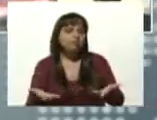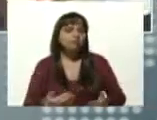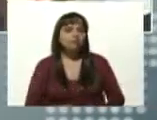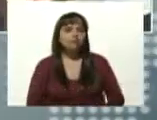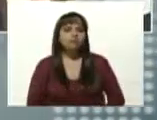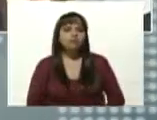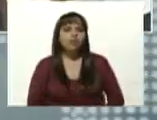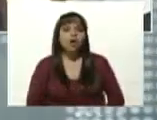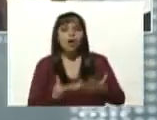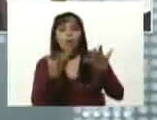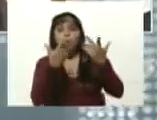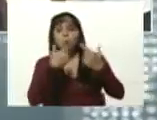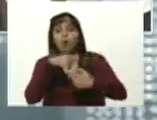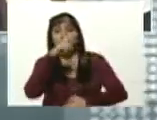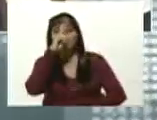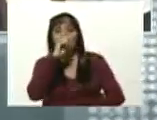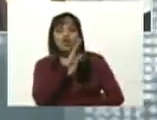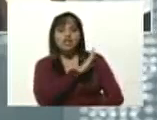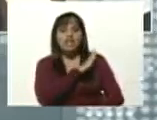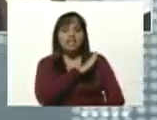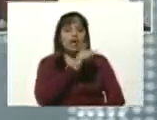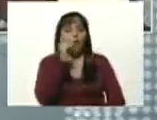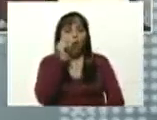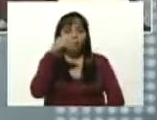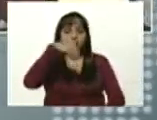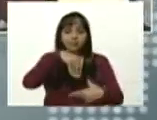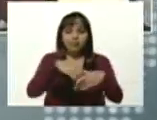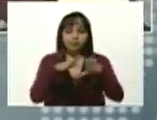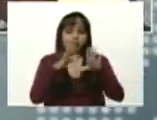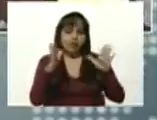¿Cuántos años tiene Lomo Sapiens sobre la tierra?